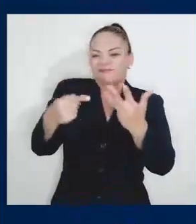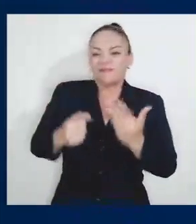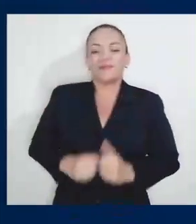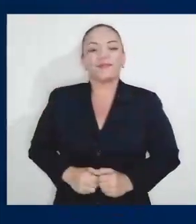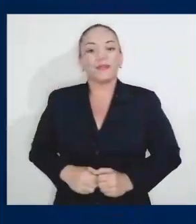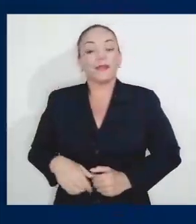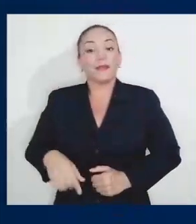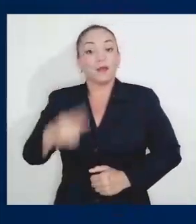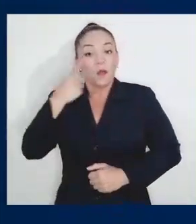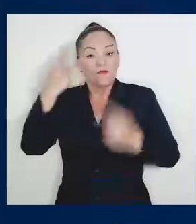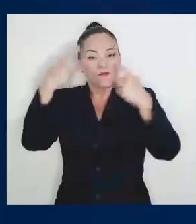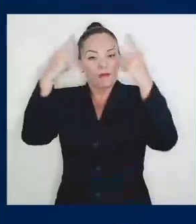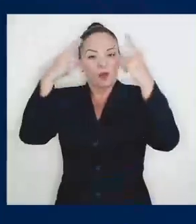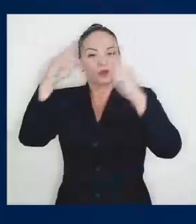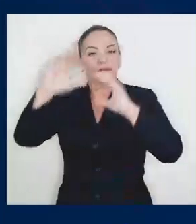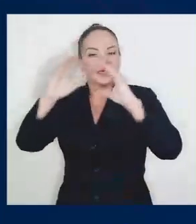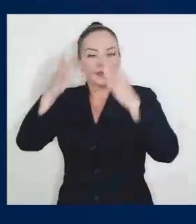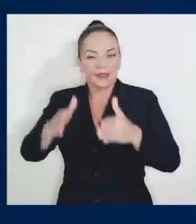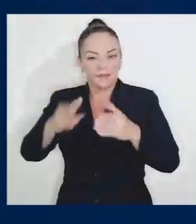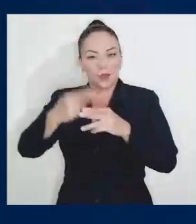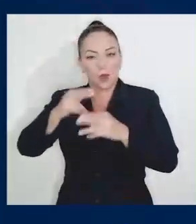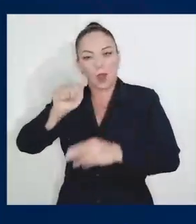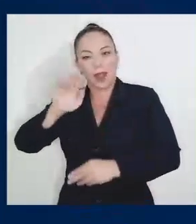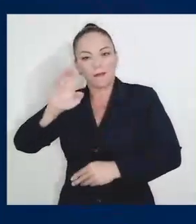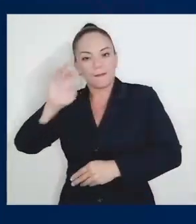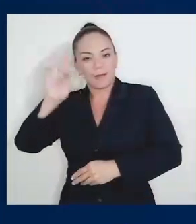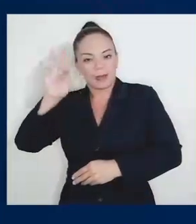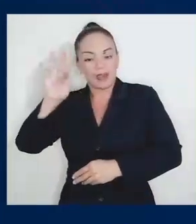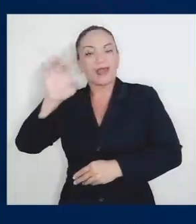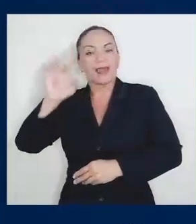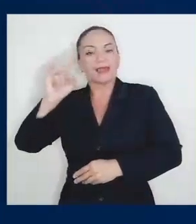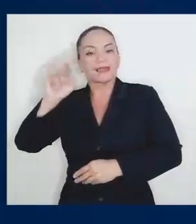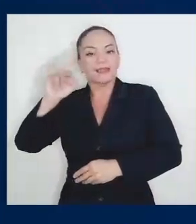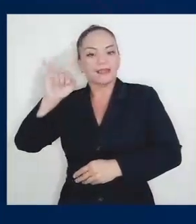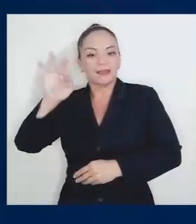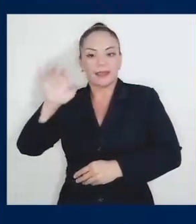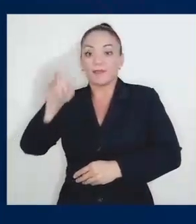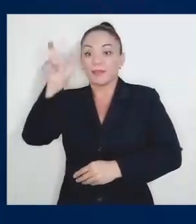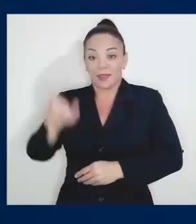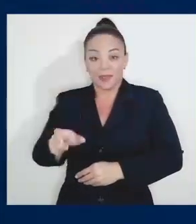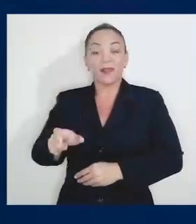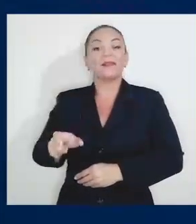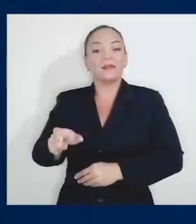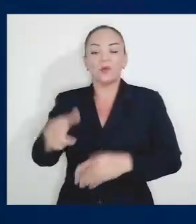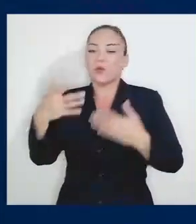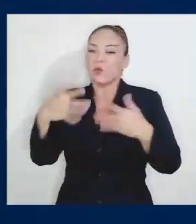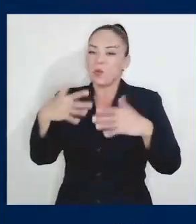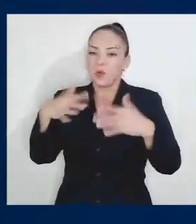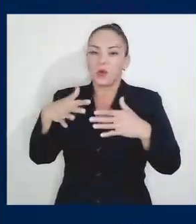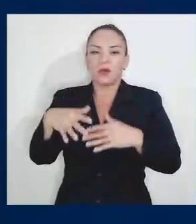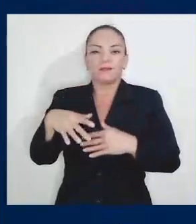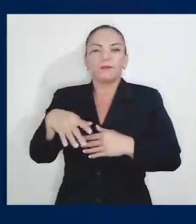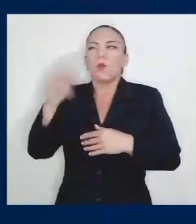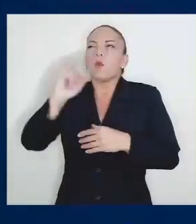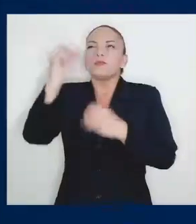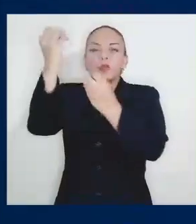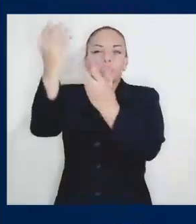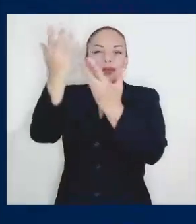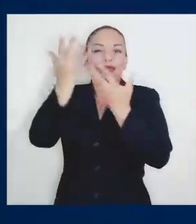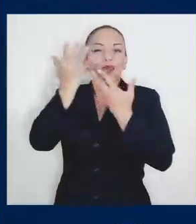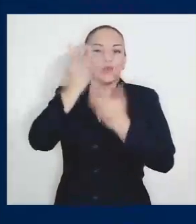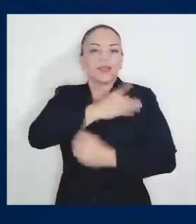científico iluminado por Dios, logró cambiar la humanidad para siempre. Él dijo una vez,